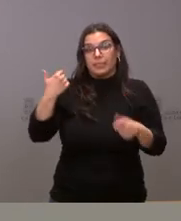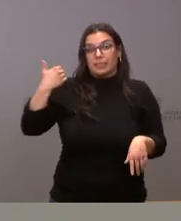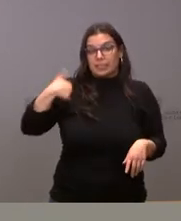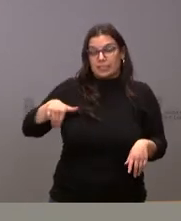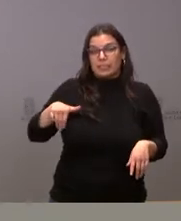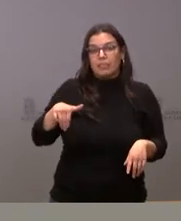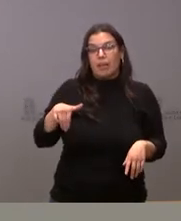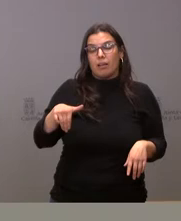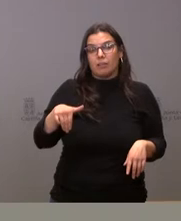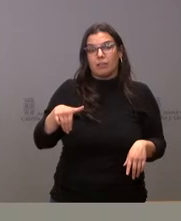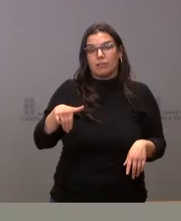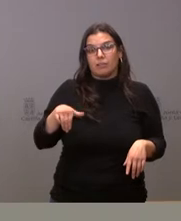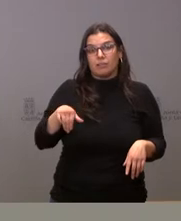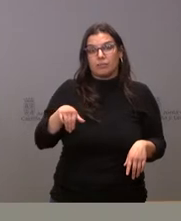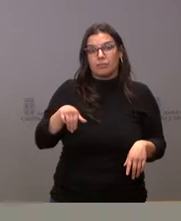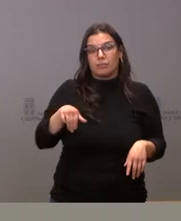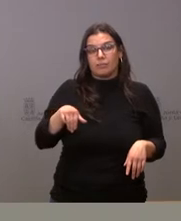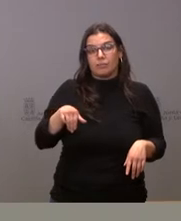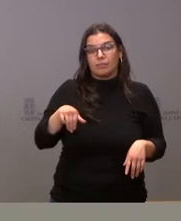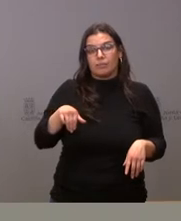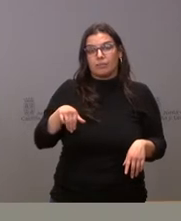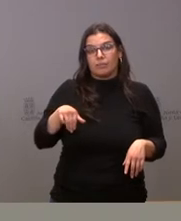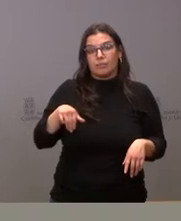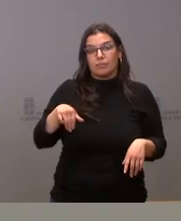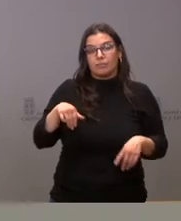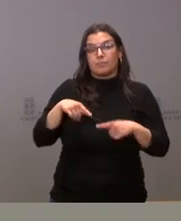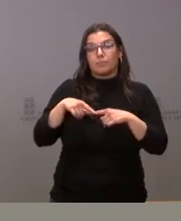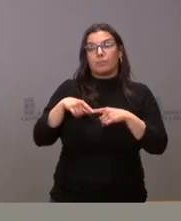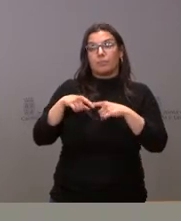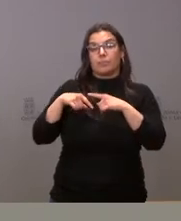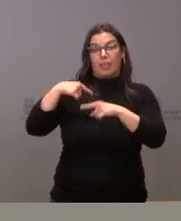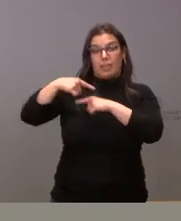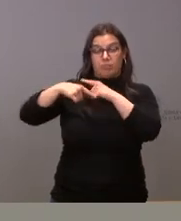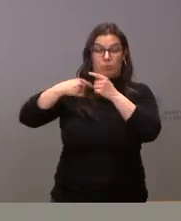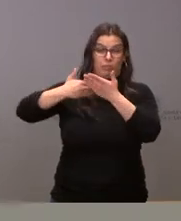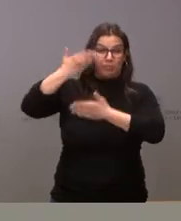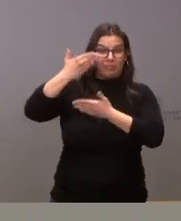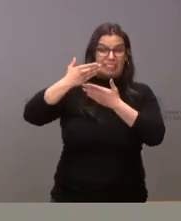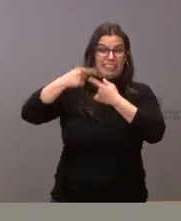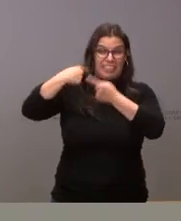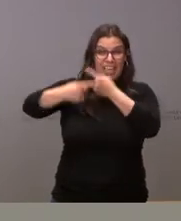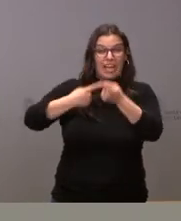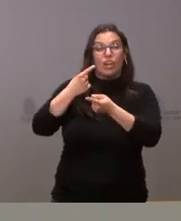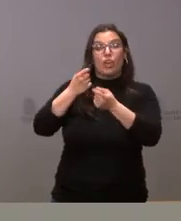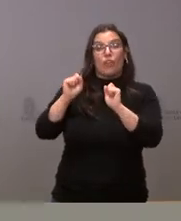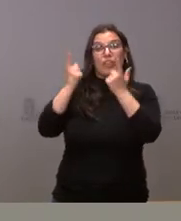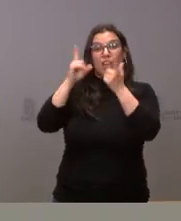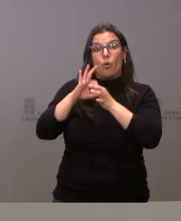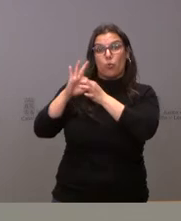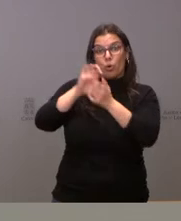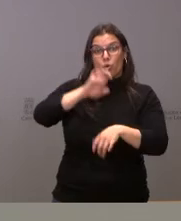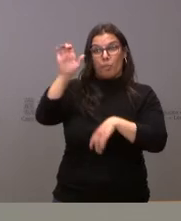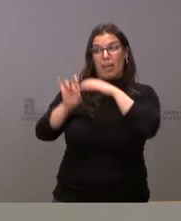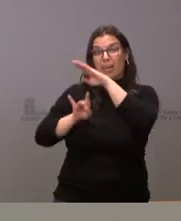enviado al Diario Oficial de la Unión Europea dos importantes expedientes en